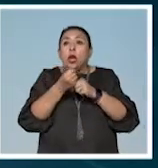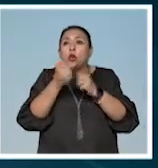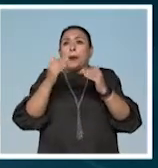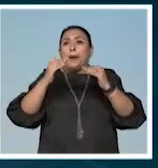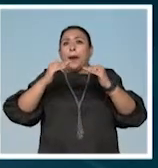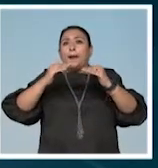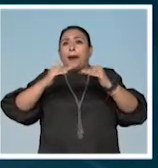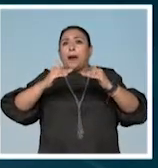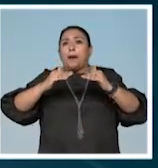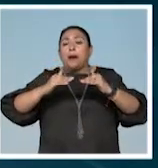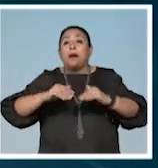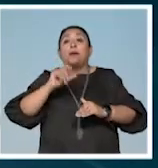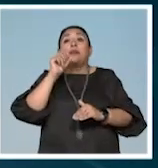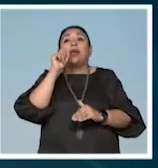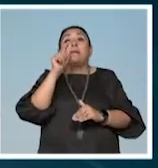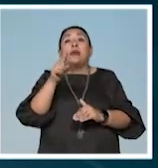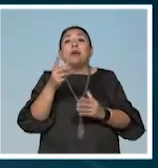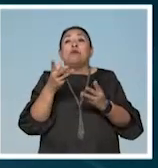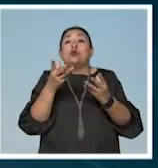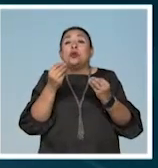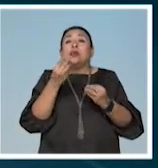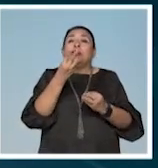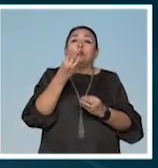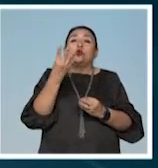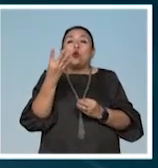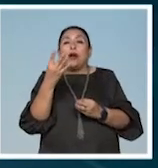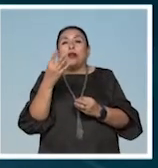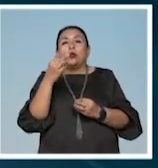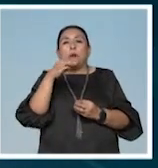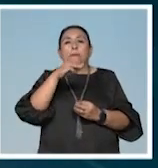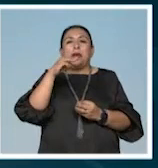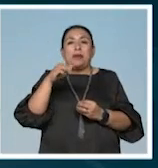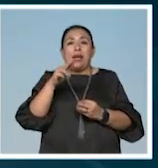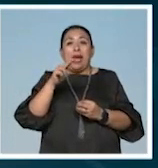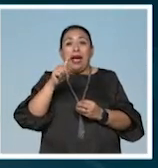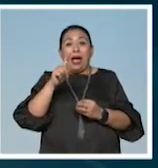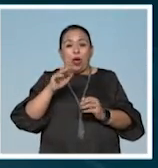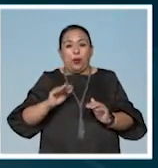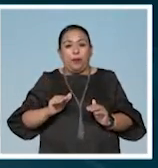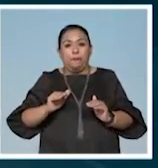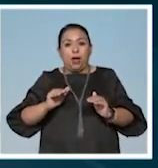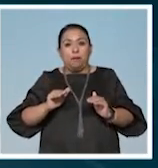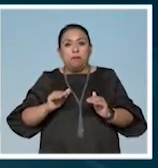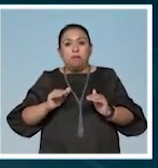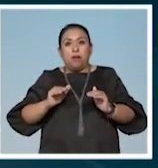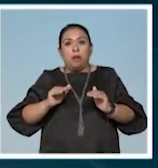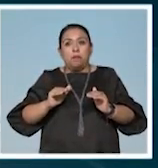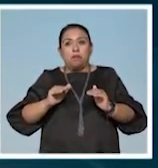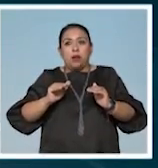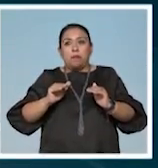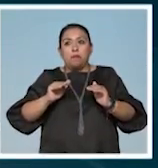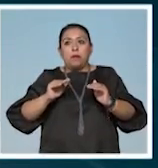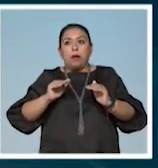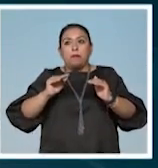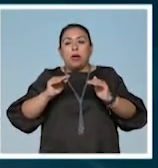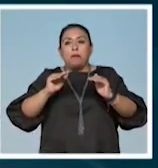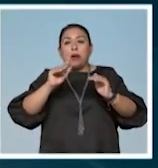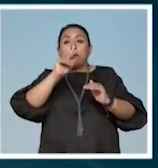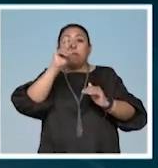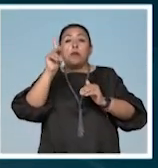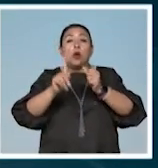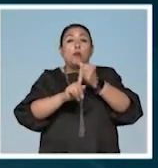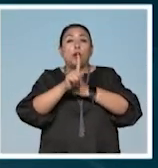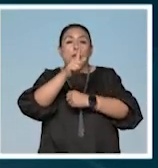fenómeno se añade el aumento relativo de 3 a 4 milímetros del nivel del mar al año, lo que agudizará los problemas de la ciudad